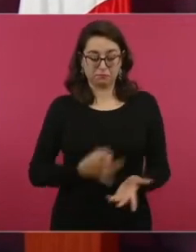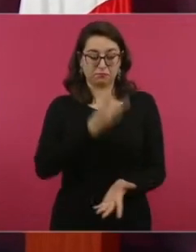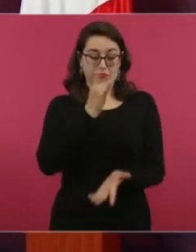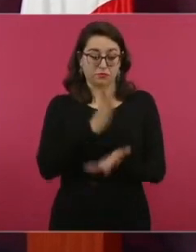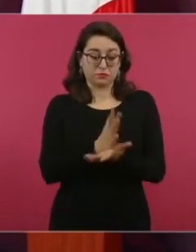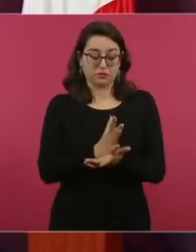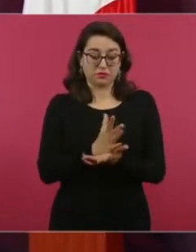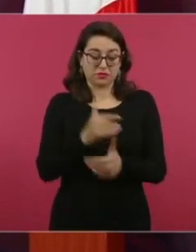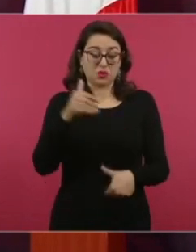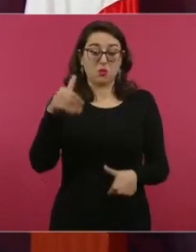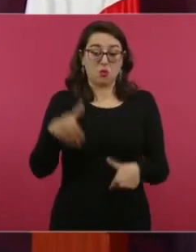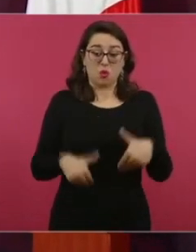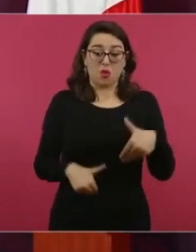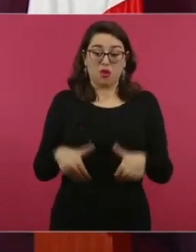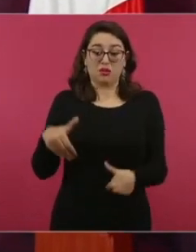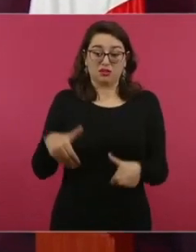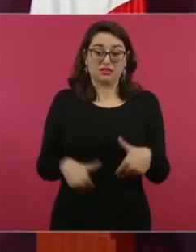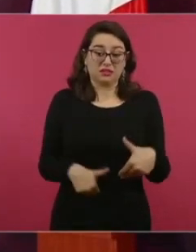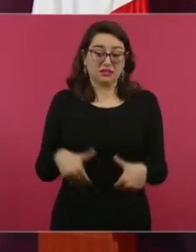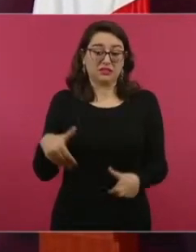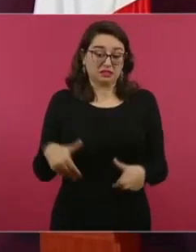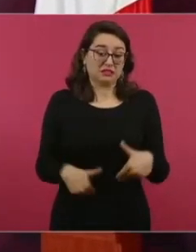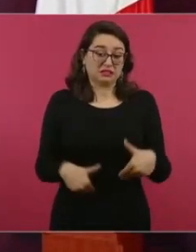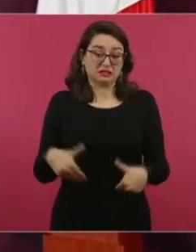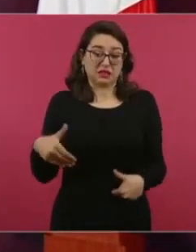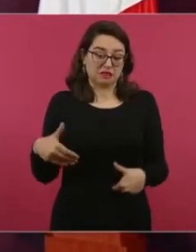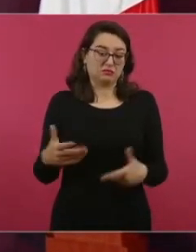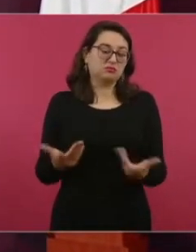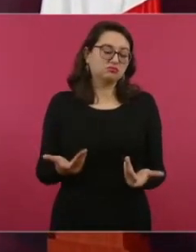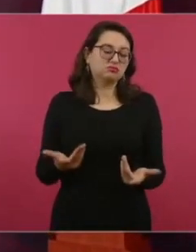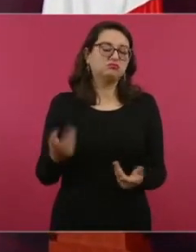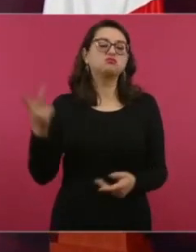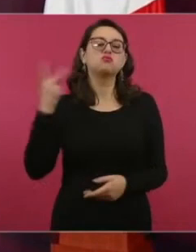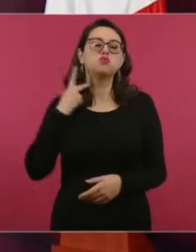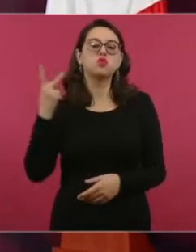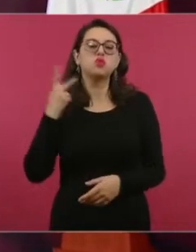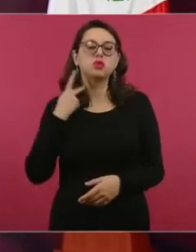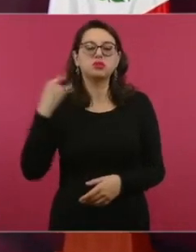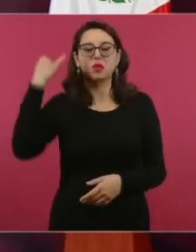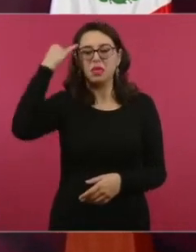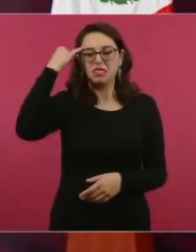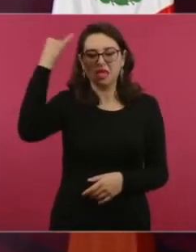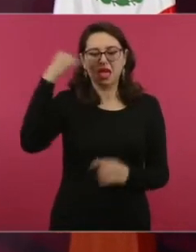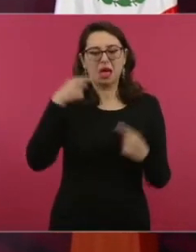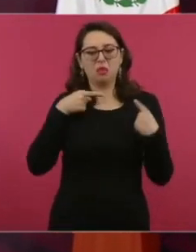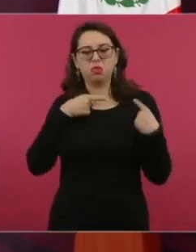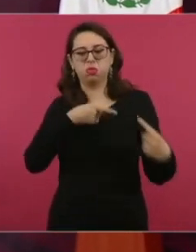de tipo político, de tipo ideológico.